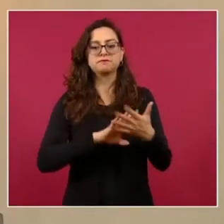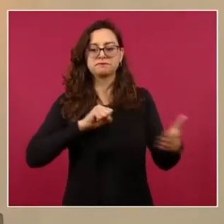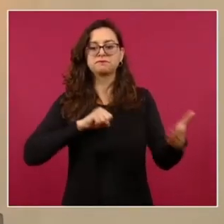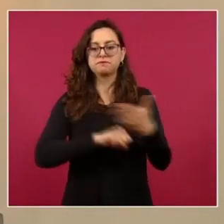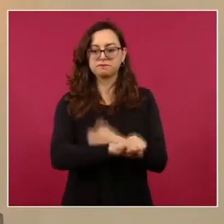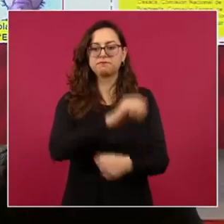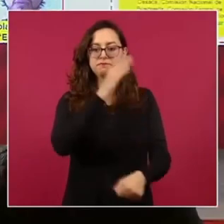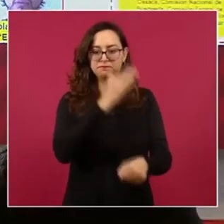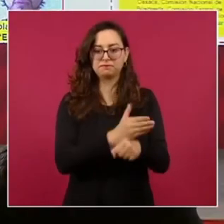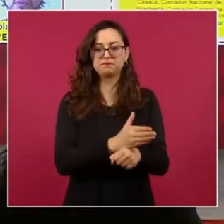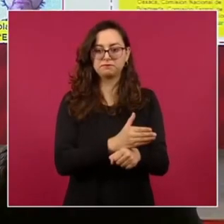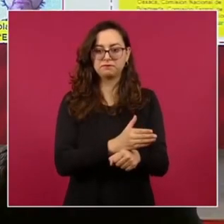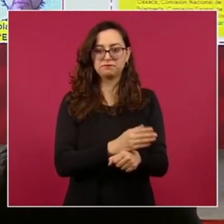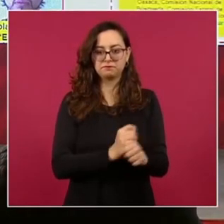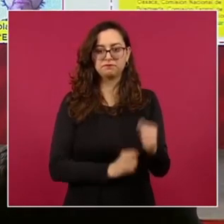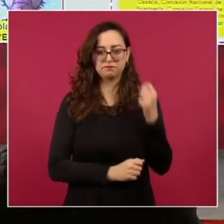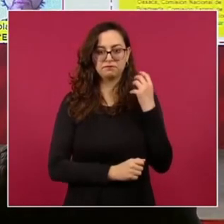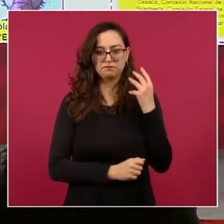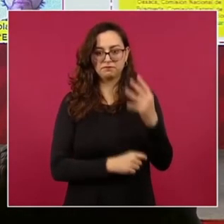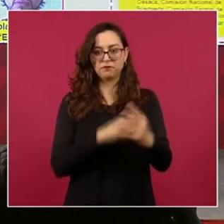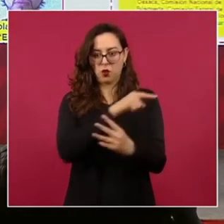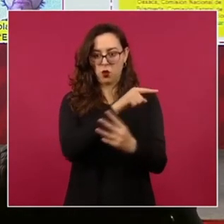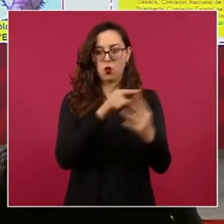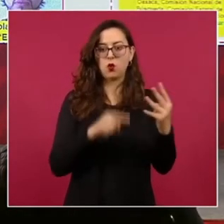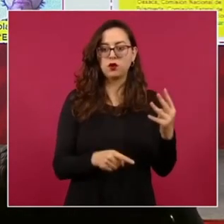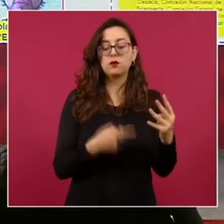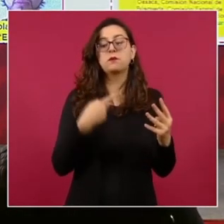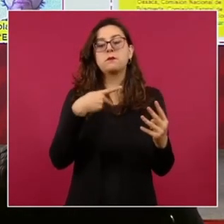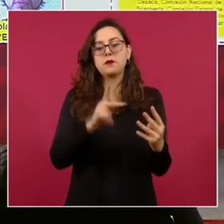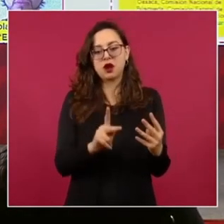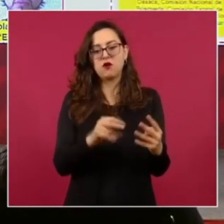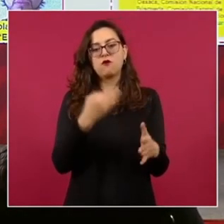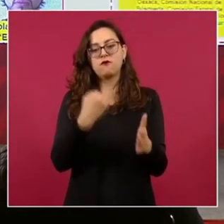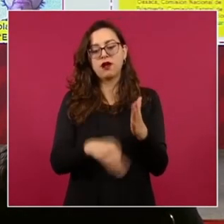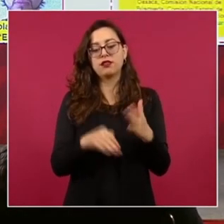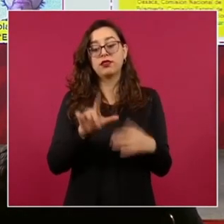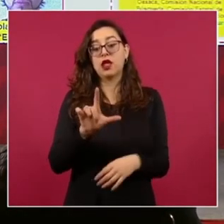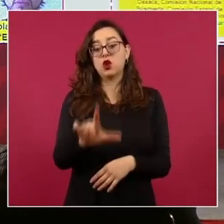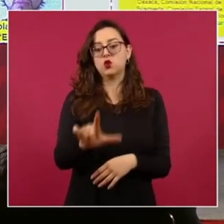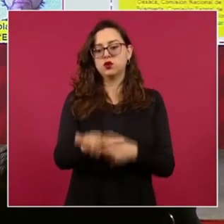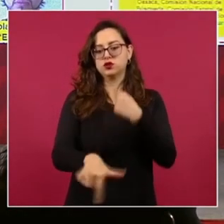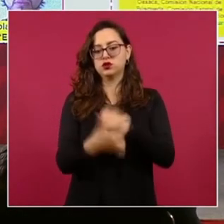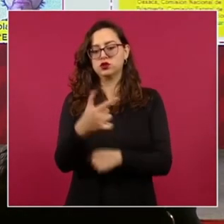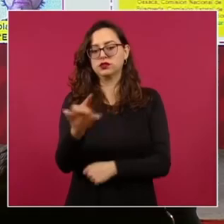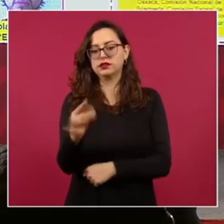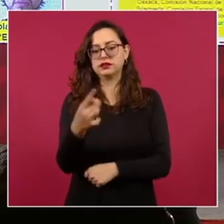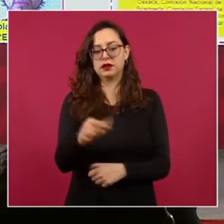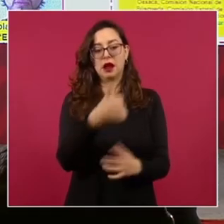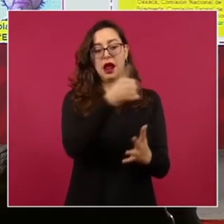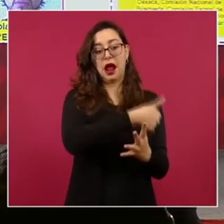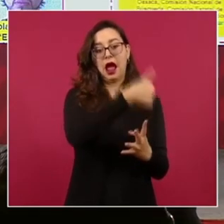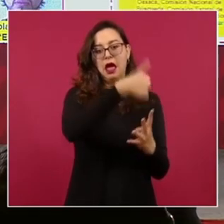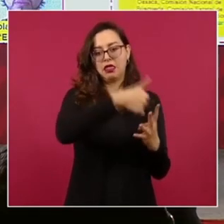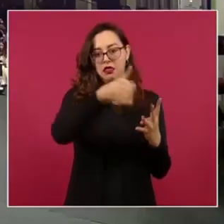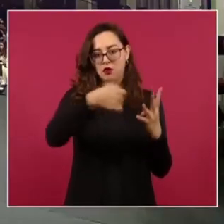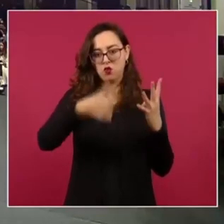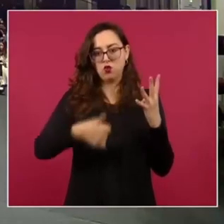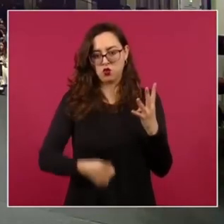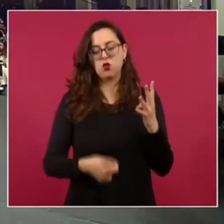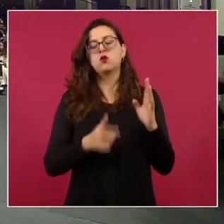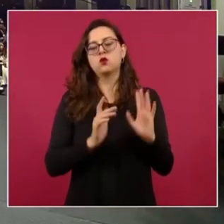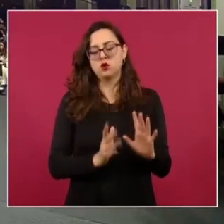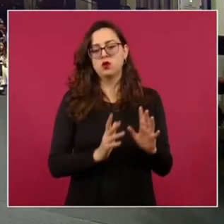únicamente la individualización de las penas el próximo lunes, el próximo de diciembre, pero el fallo es condenatorio.